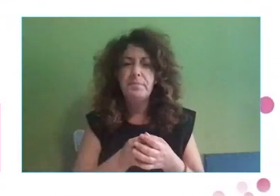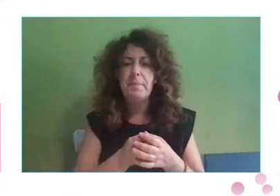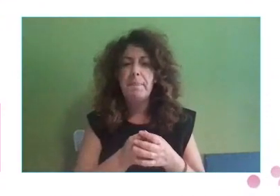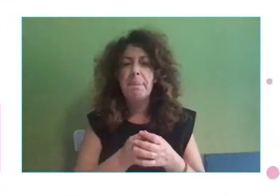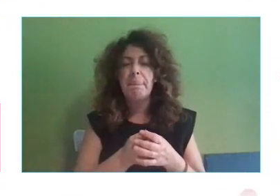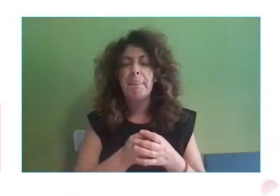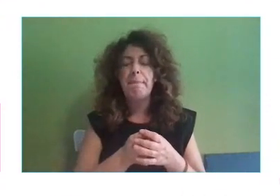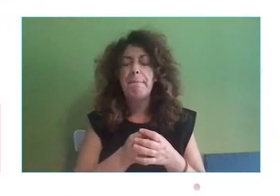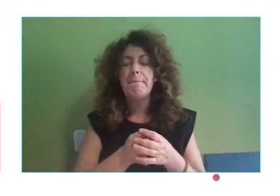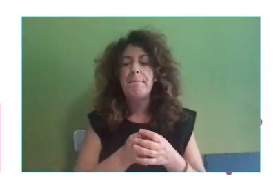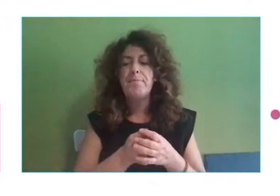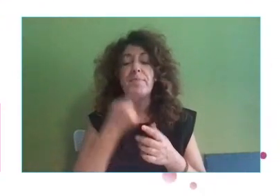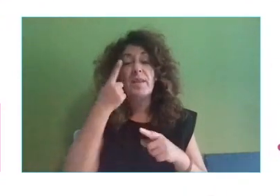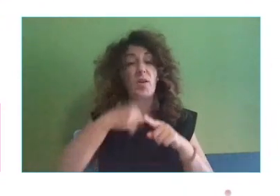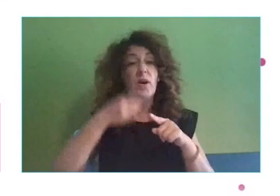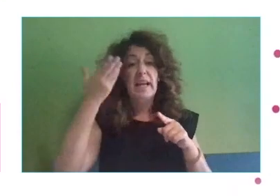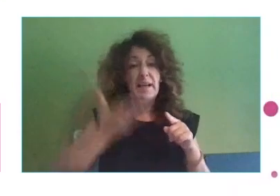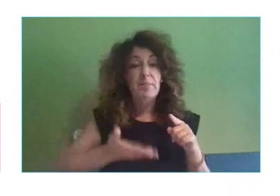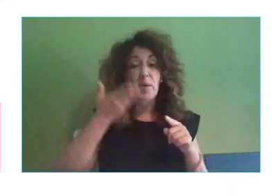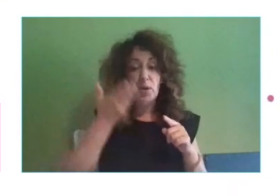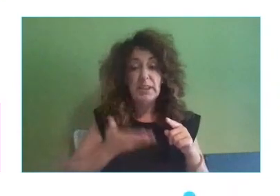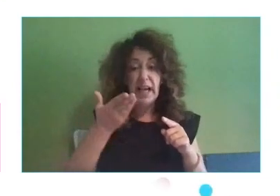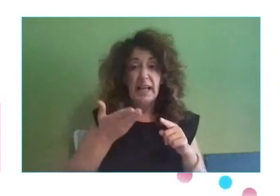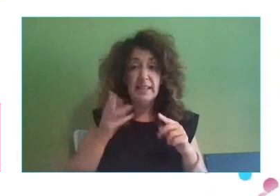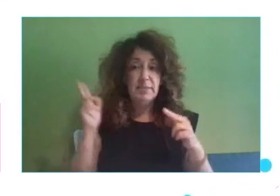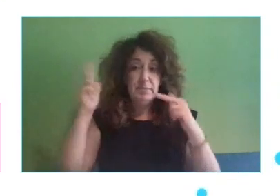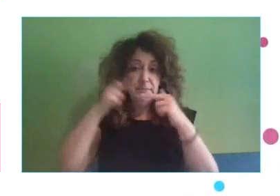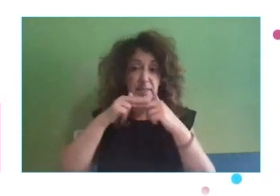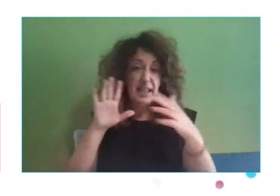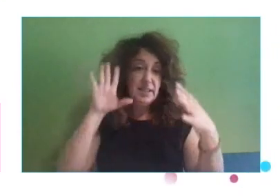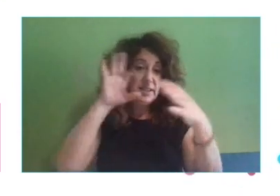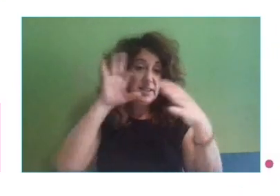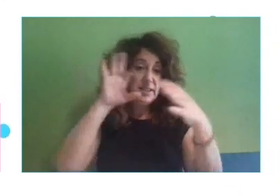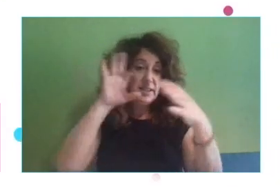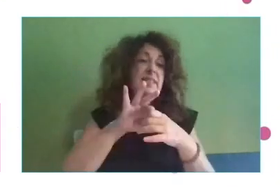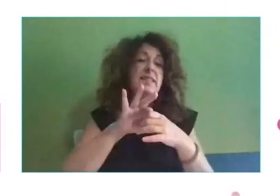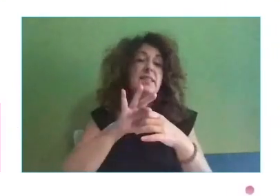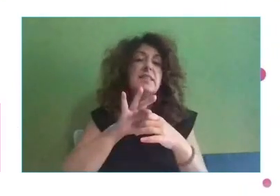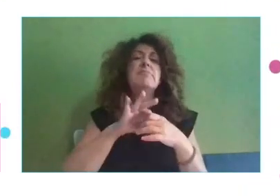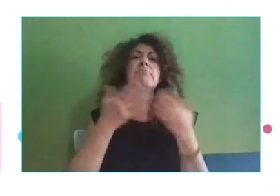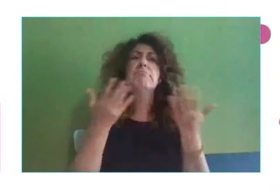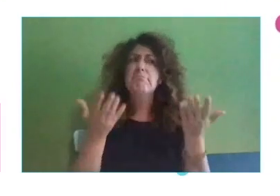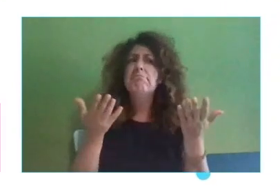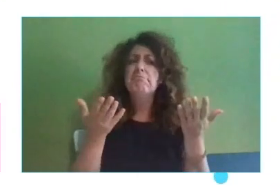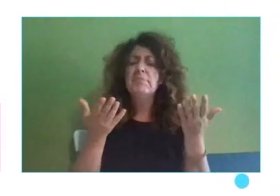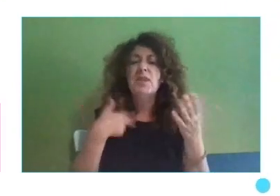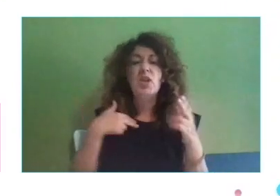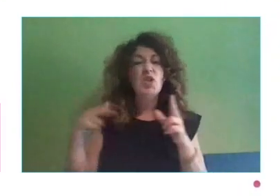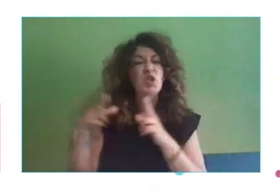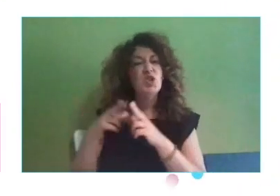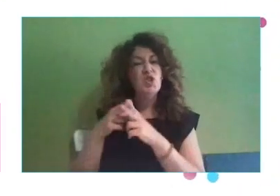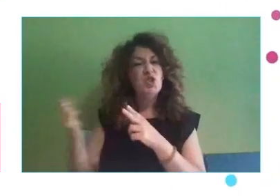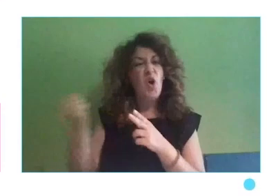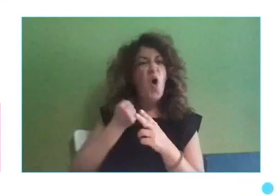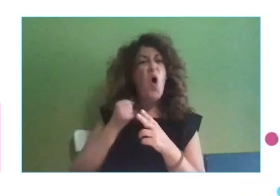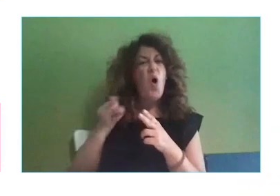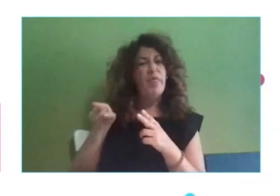importante que enlaza con los puntos anteriores, que es encontrar el socio adecuado que